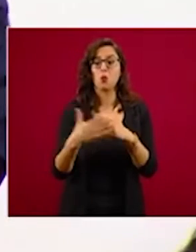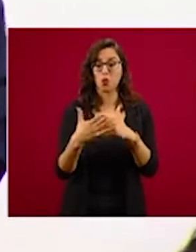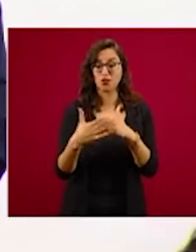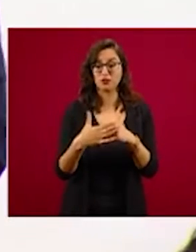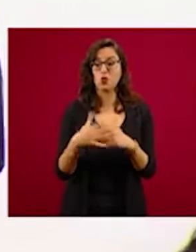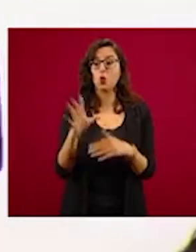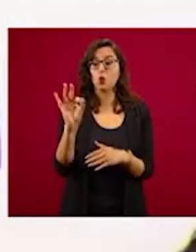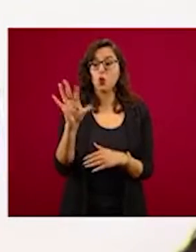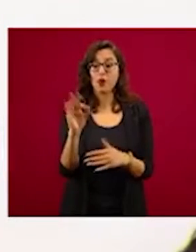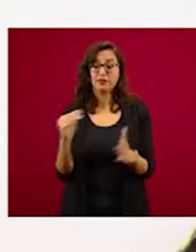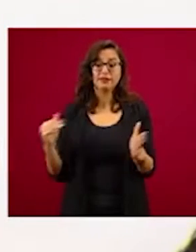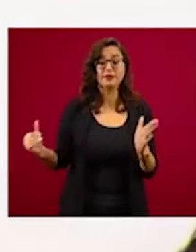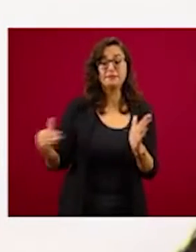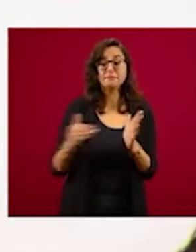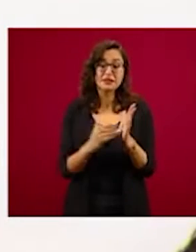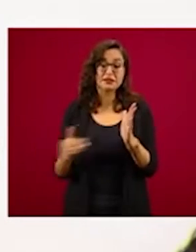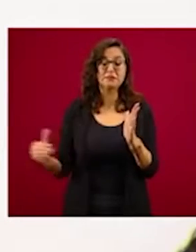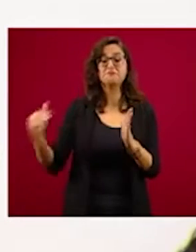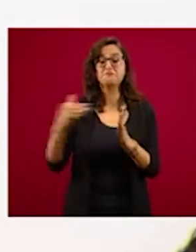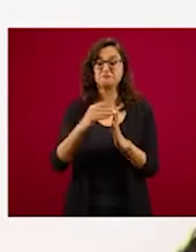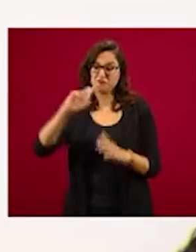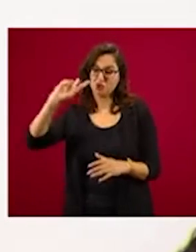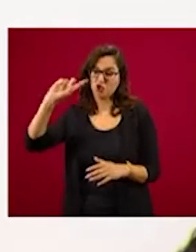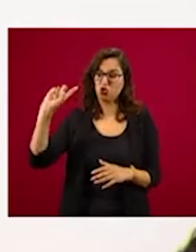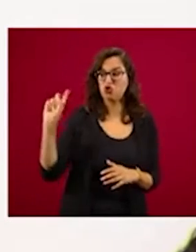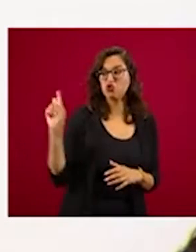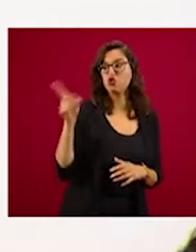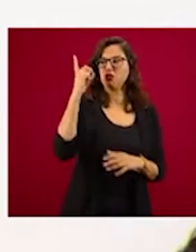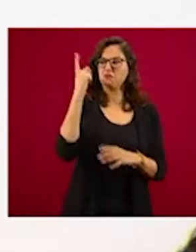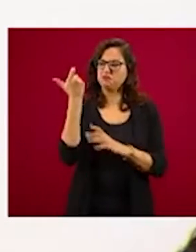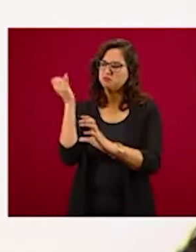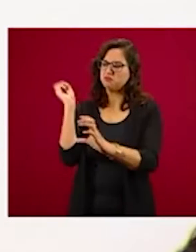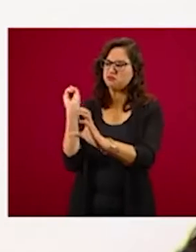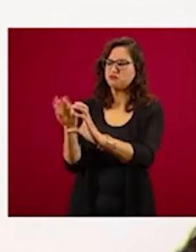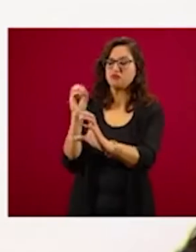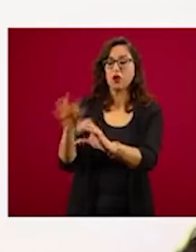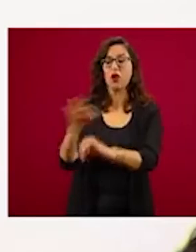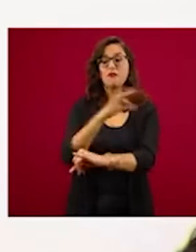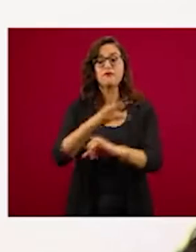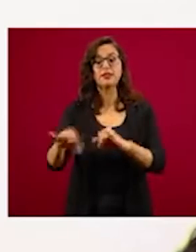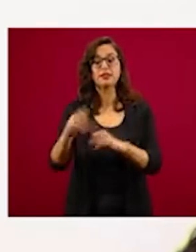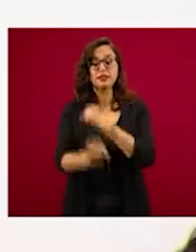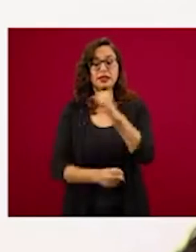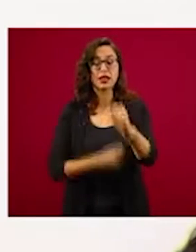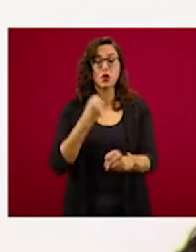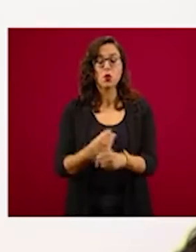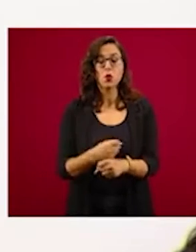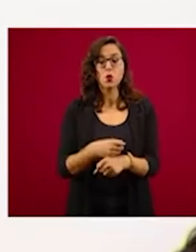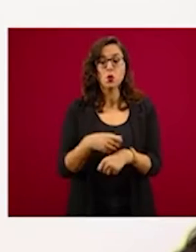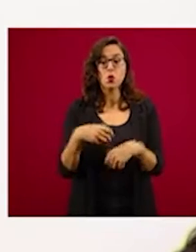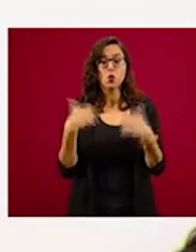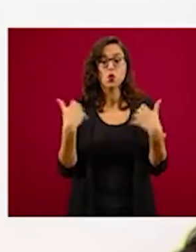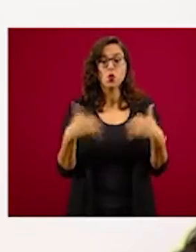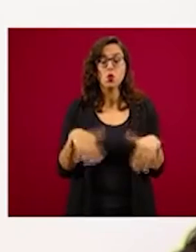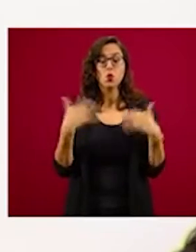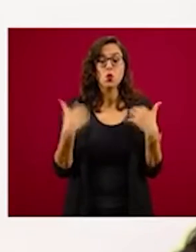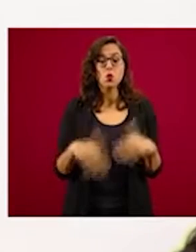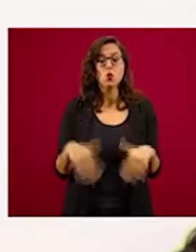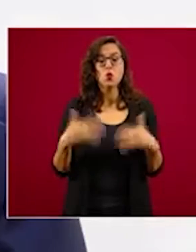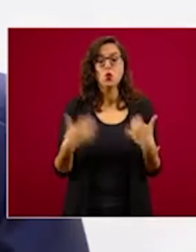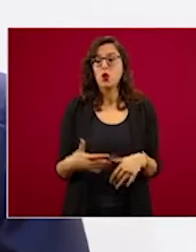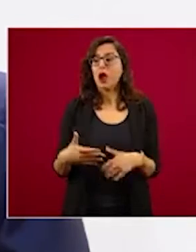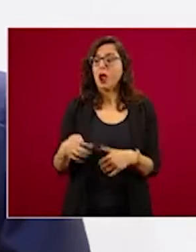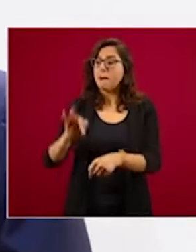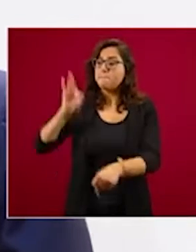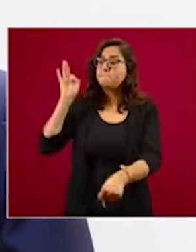mil millones de dólares a finales de año, un récord en beneficio de